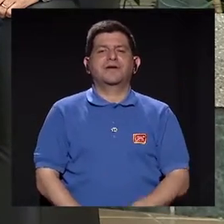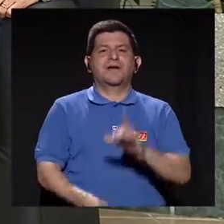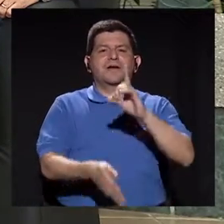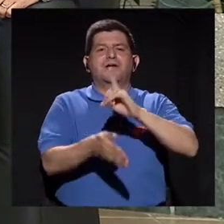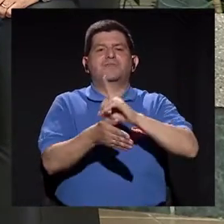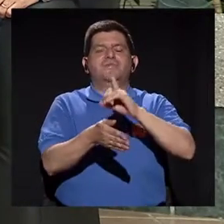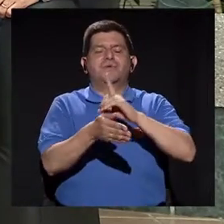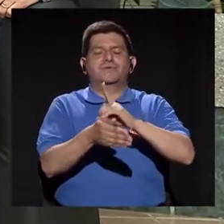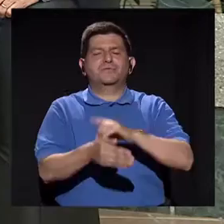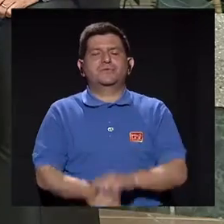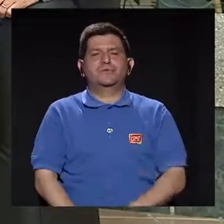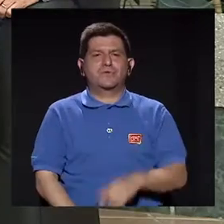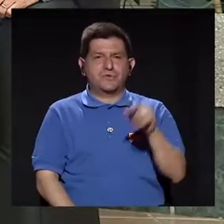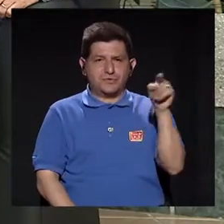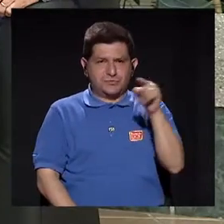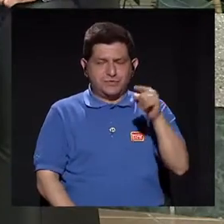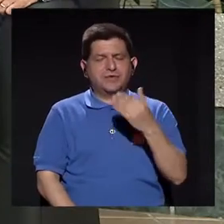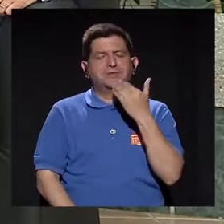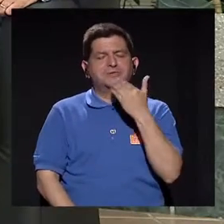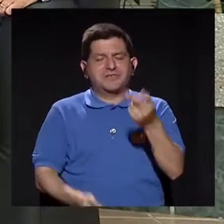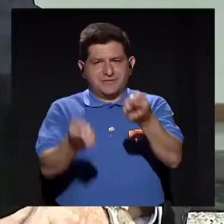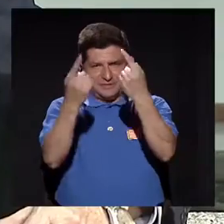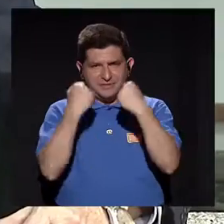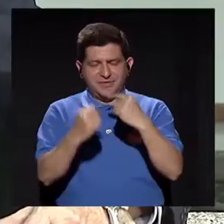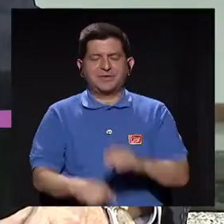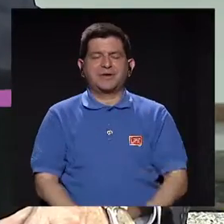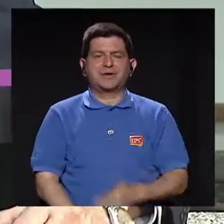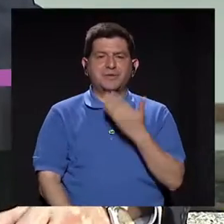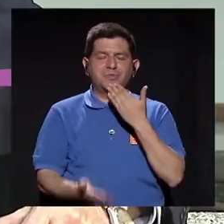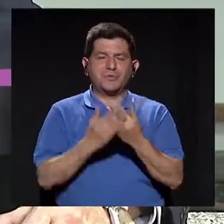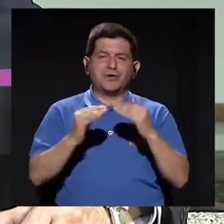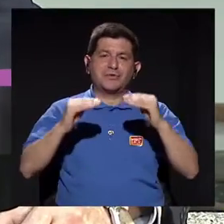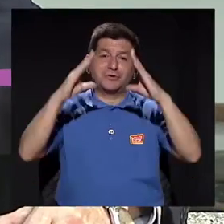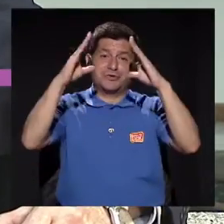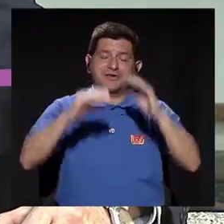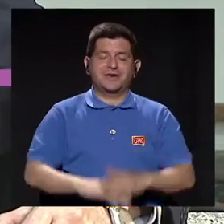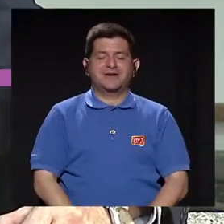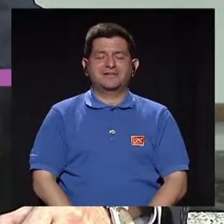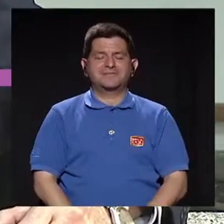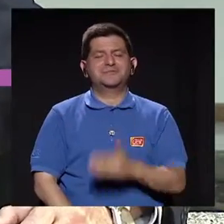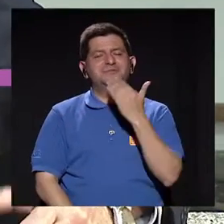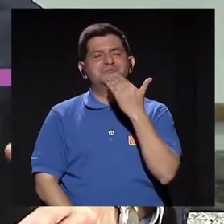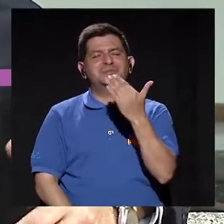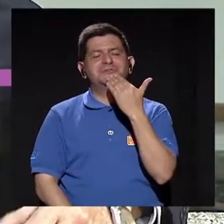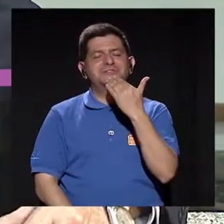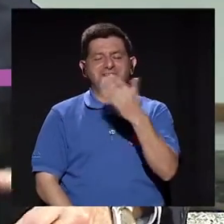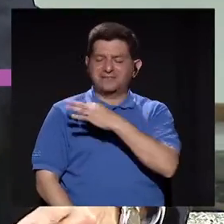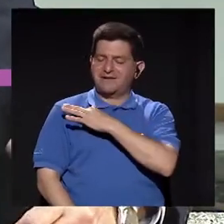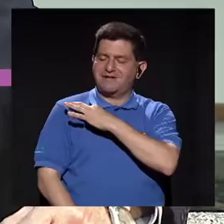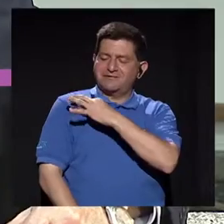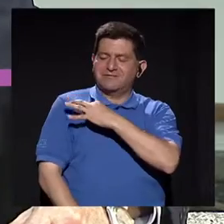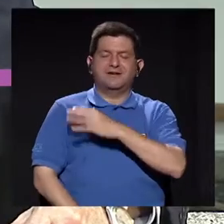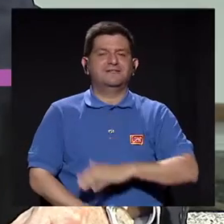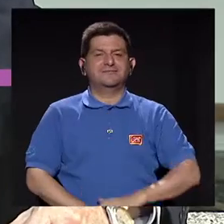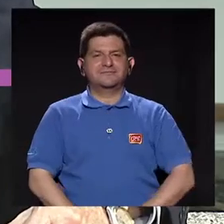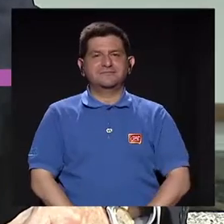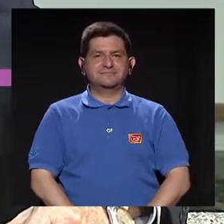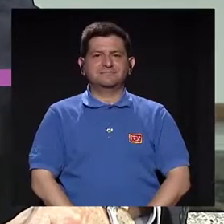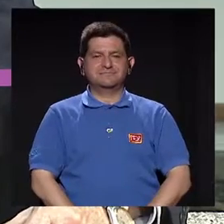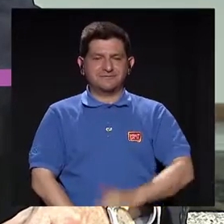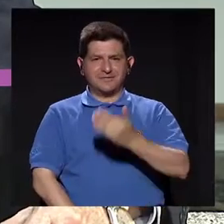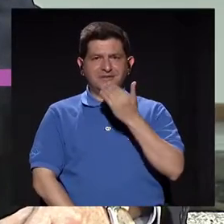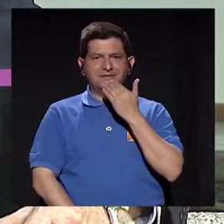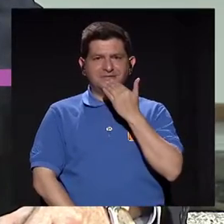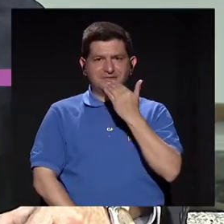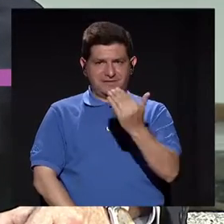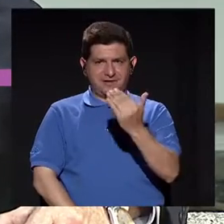Doctor Zúñiga, muchísimas gracias por acompañarnos el día de hoy. Muy buenos días, Raúl. Muchísimas gracias por la invitación y